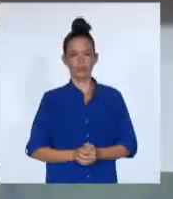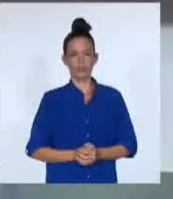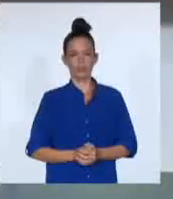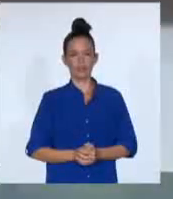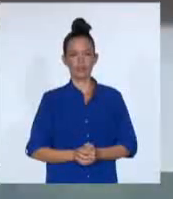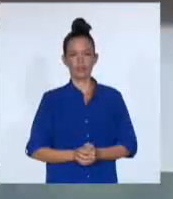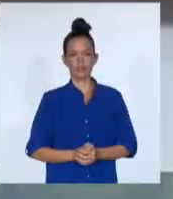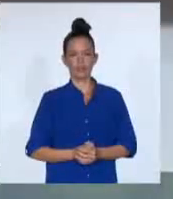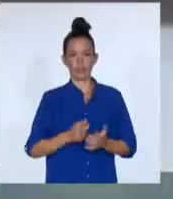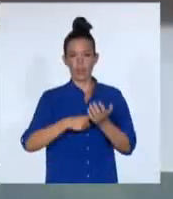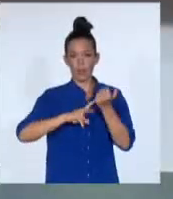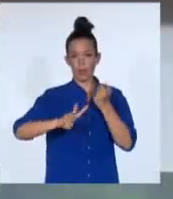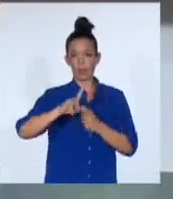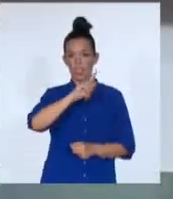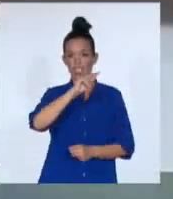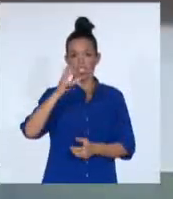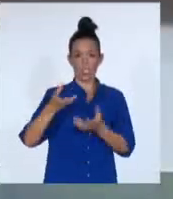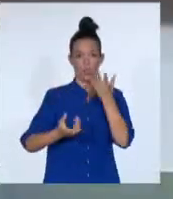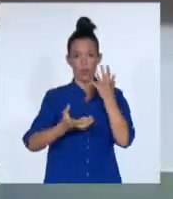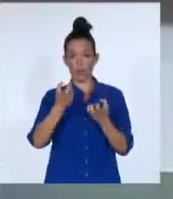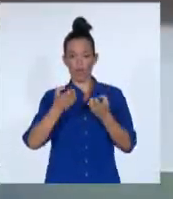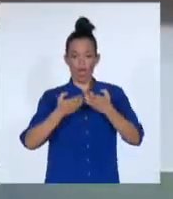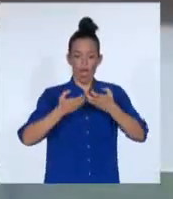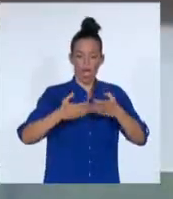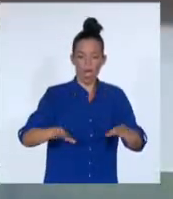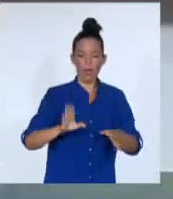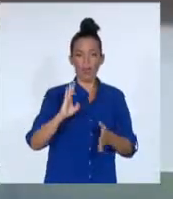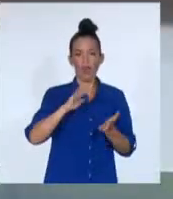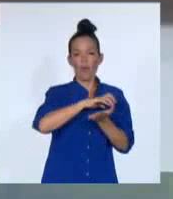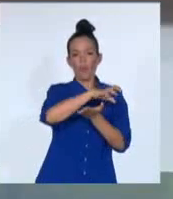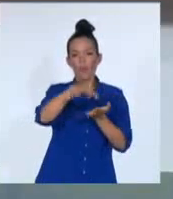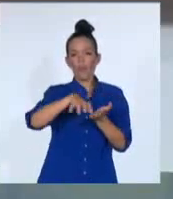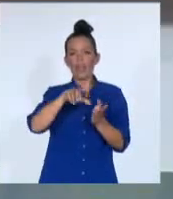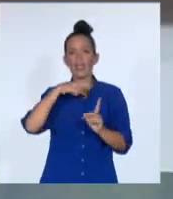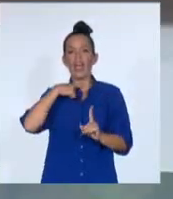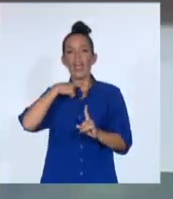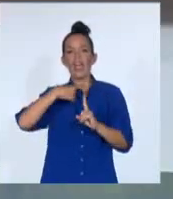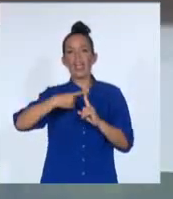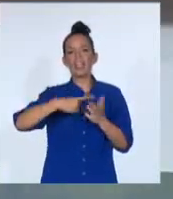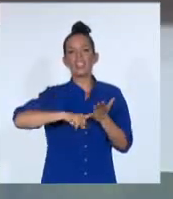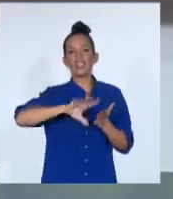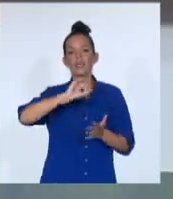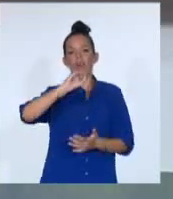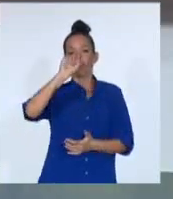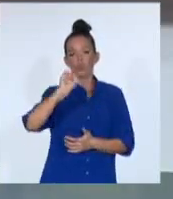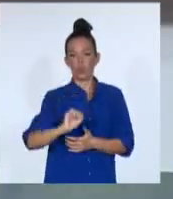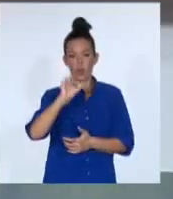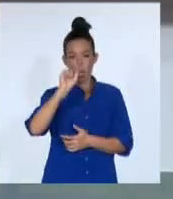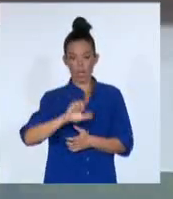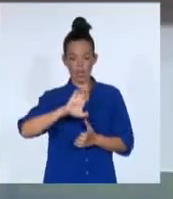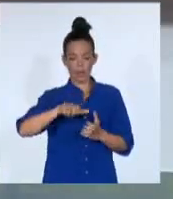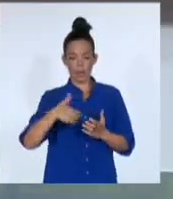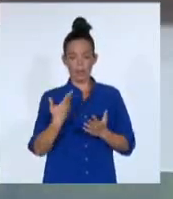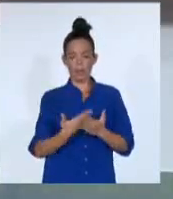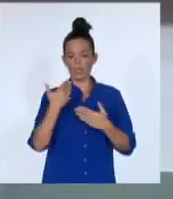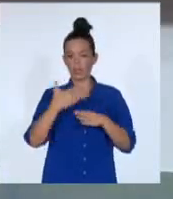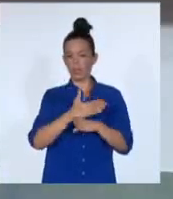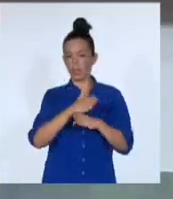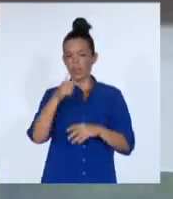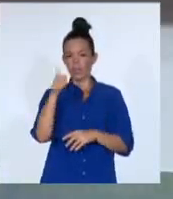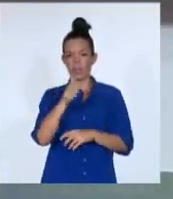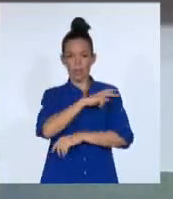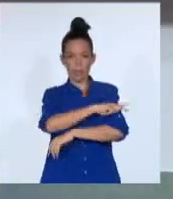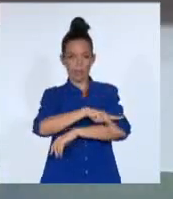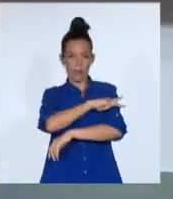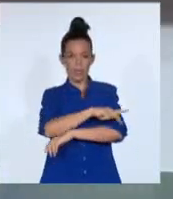Cienfuegos dejó abierta su primera feria internacional Exposur 2023. Empresarios de 10 países concurren a la cita comercial que acontece